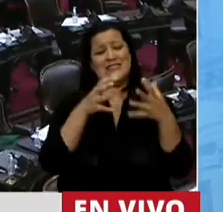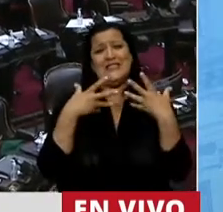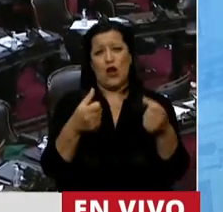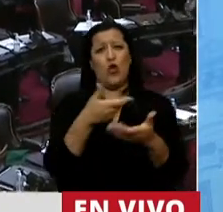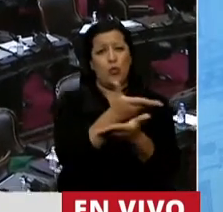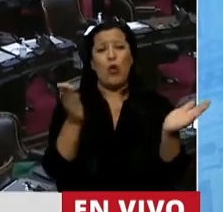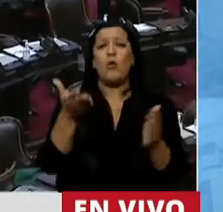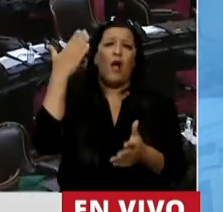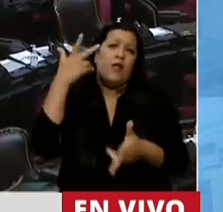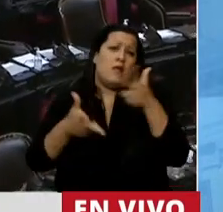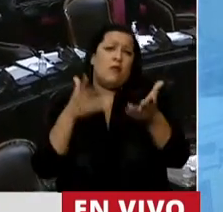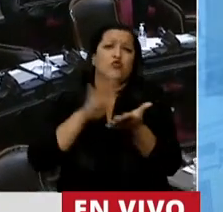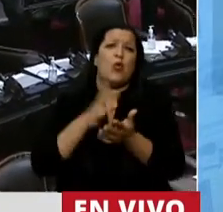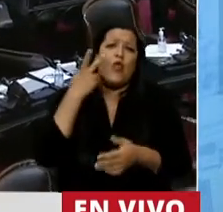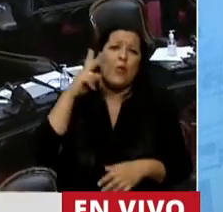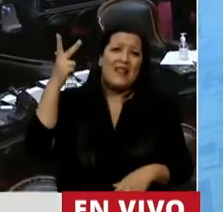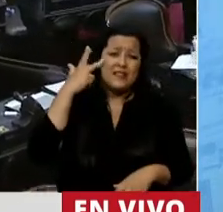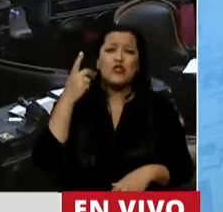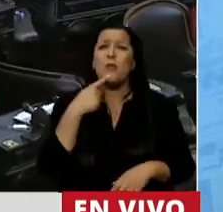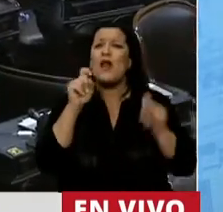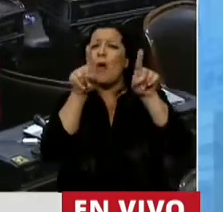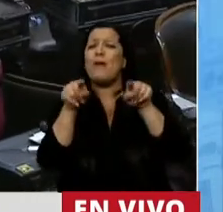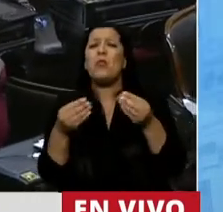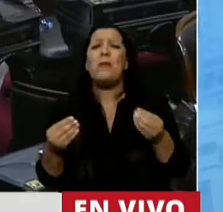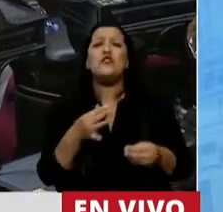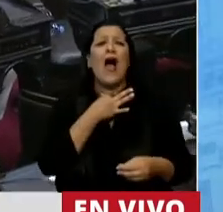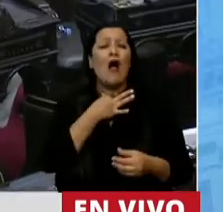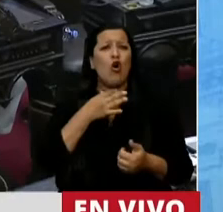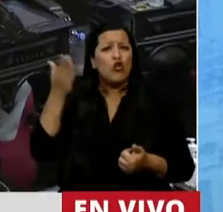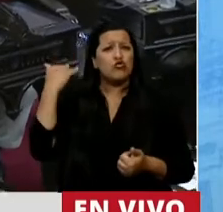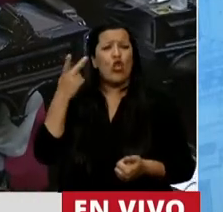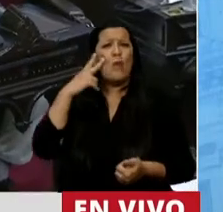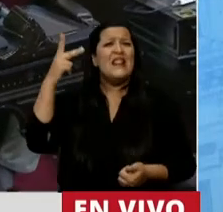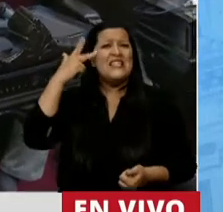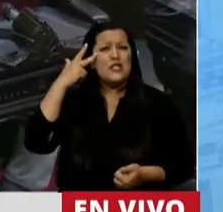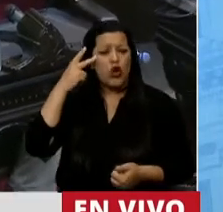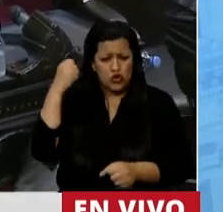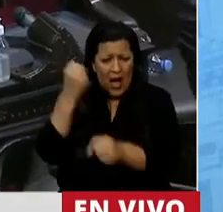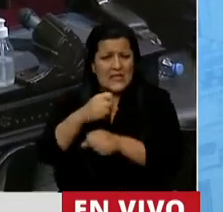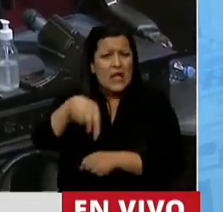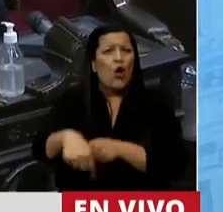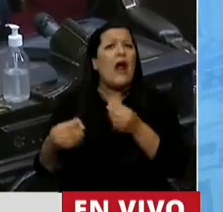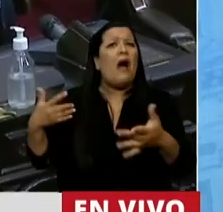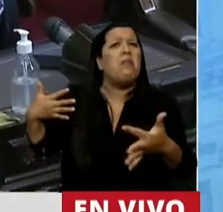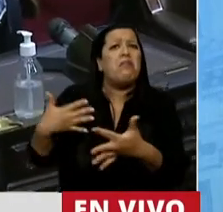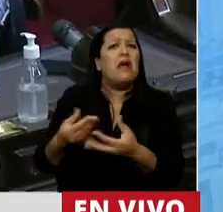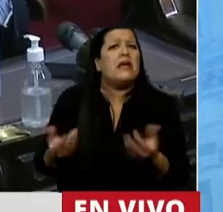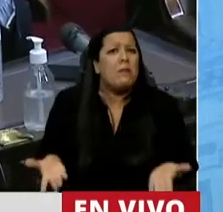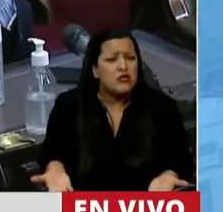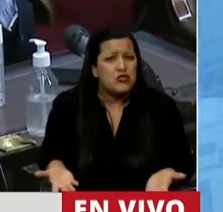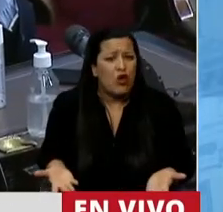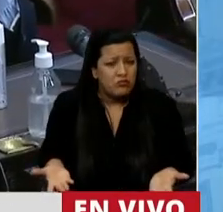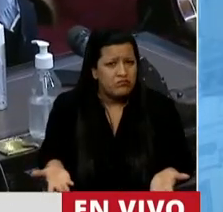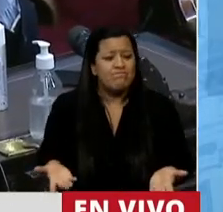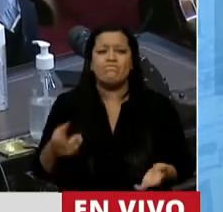mucho del 2018 y la pregunta es, ¿qué pasó entre agosto del 2018 y hoy? Y me parece que el tiempo no es